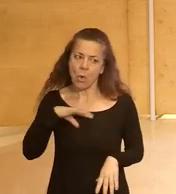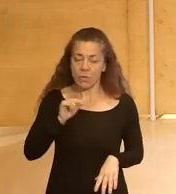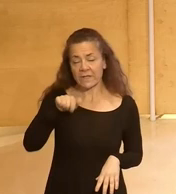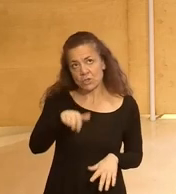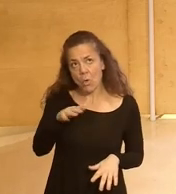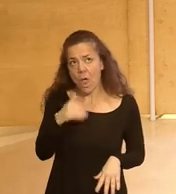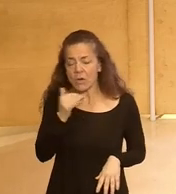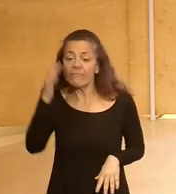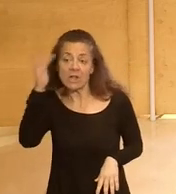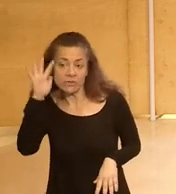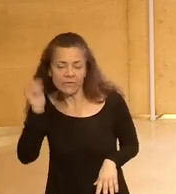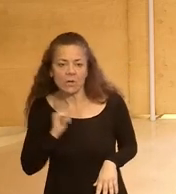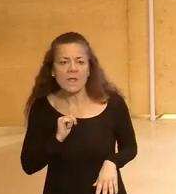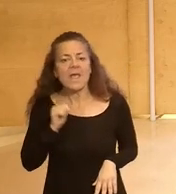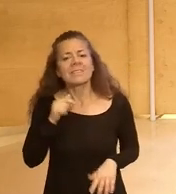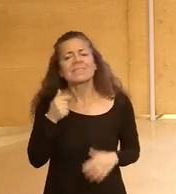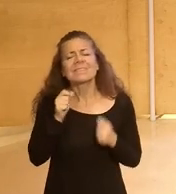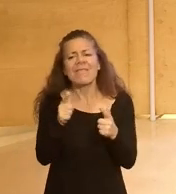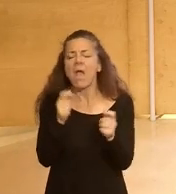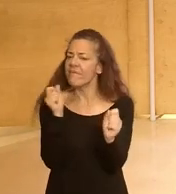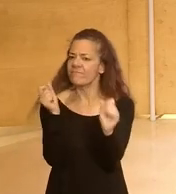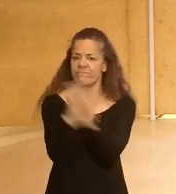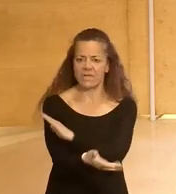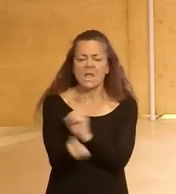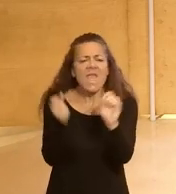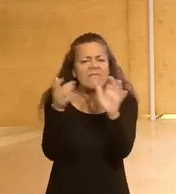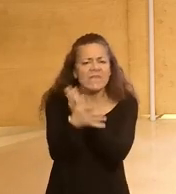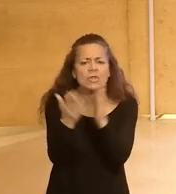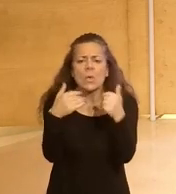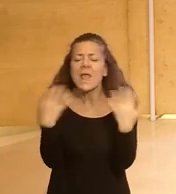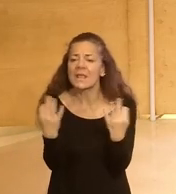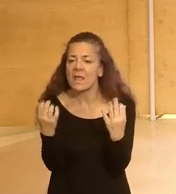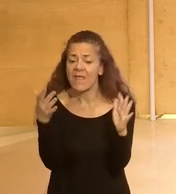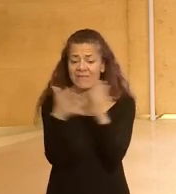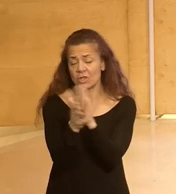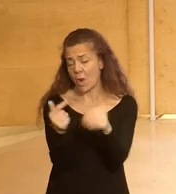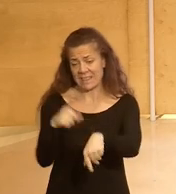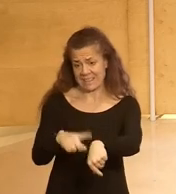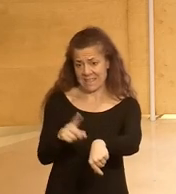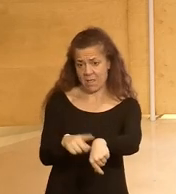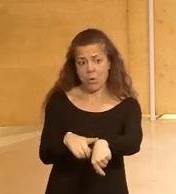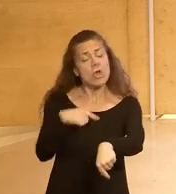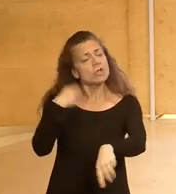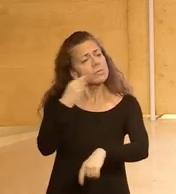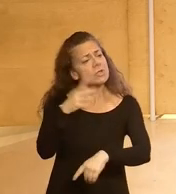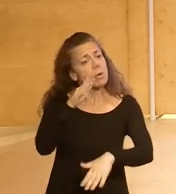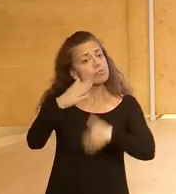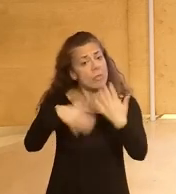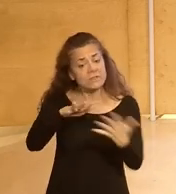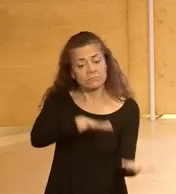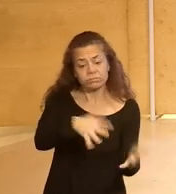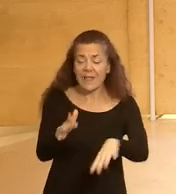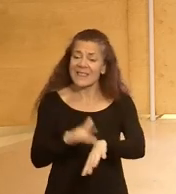filosófico trae infinitud infinito y qué no tenemos infinito infinito no tenemos tiempo y creo que a medida que los procesos se